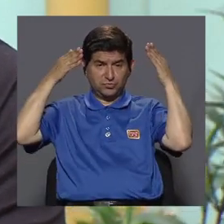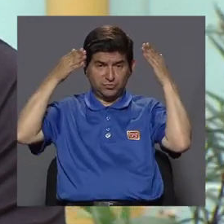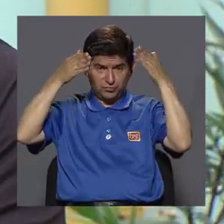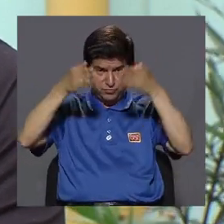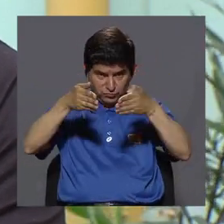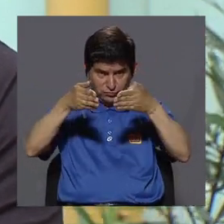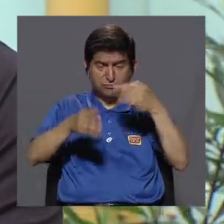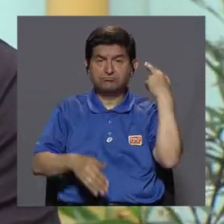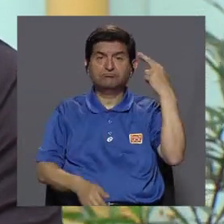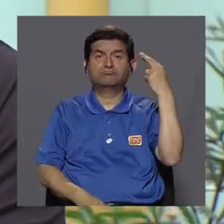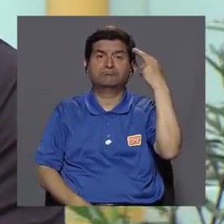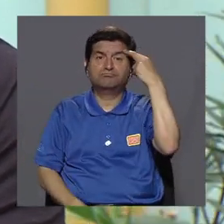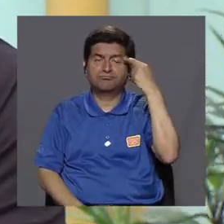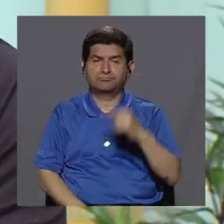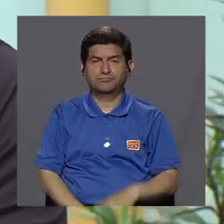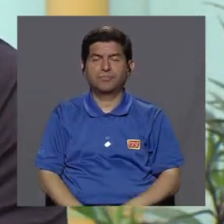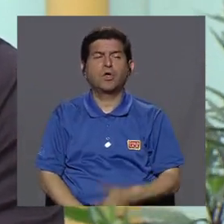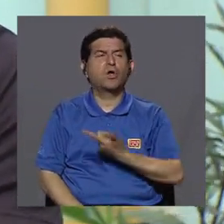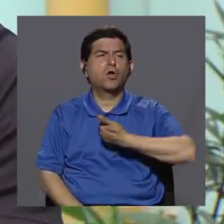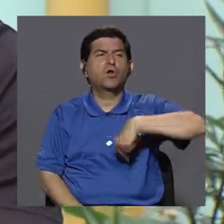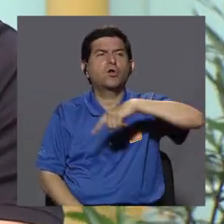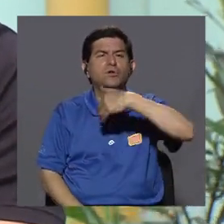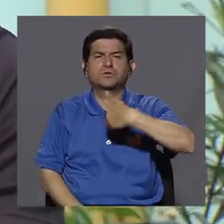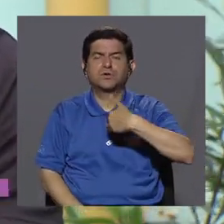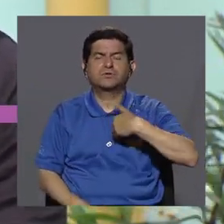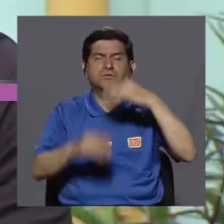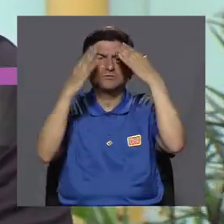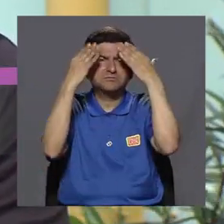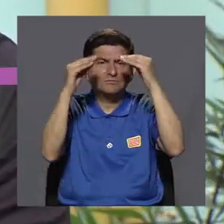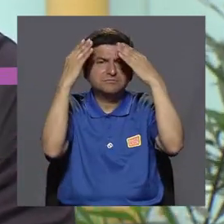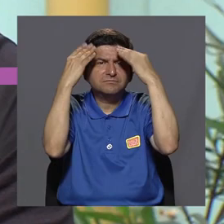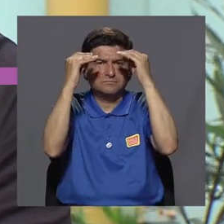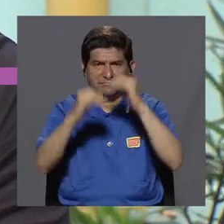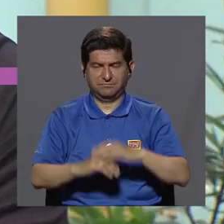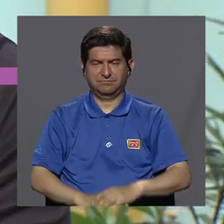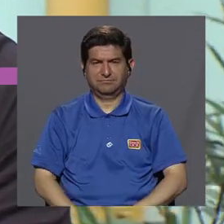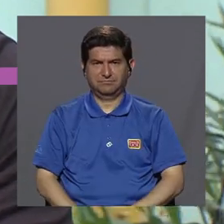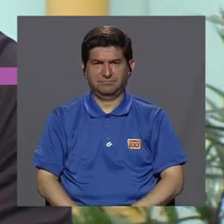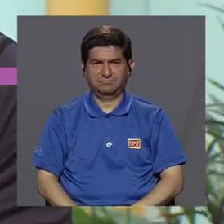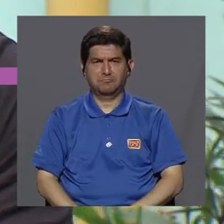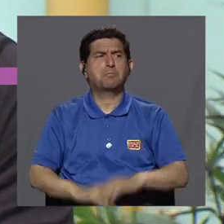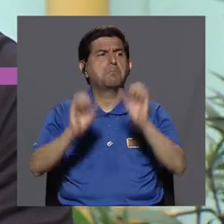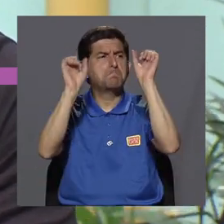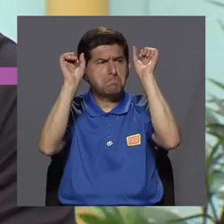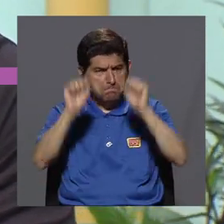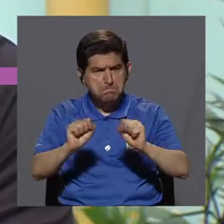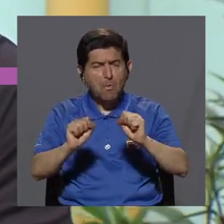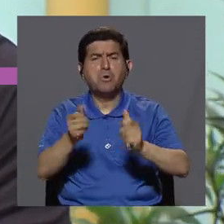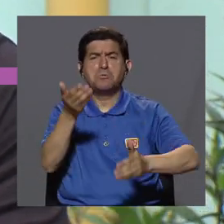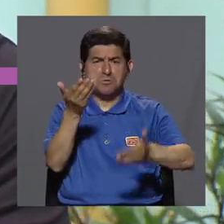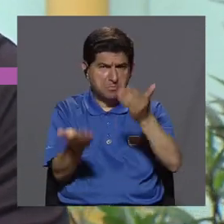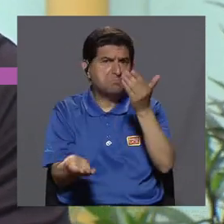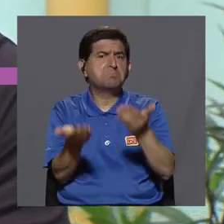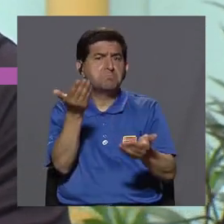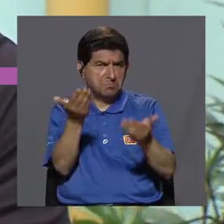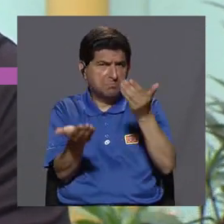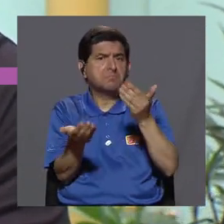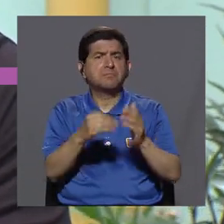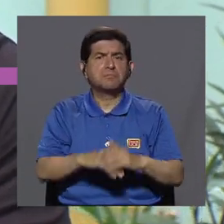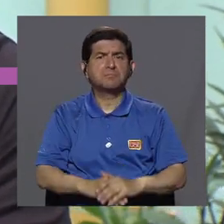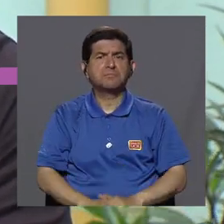porque cuando nosotros tenemos la información, verdad, podemos, por así decirlo,